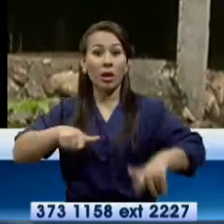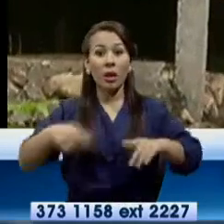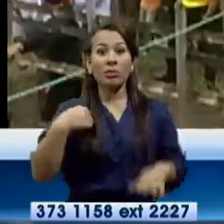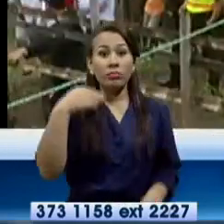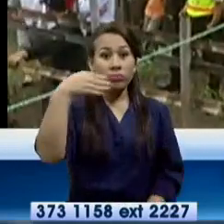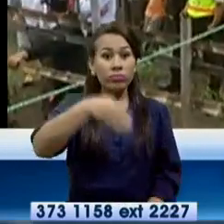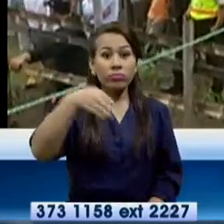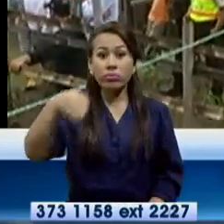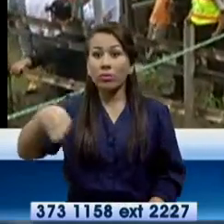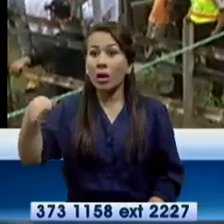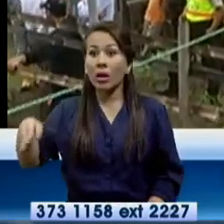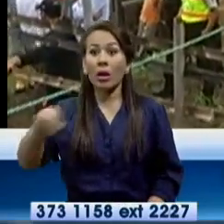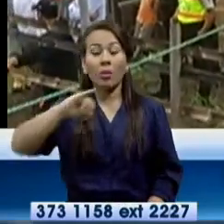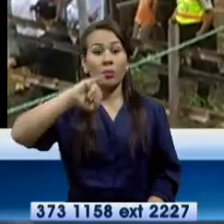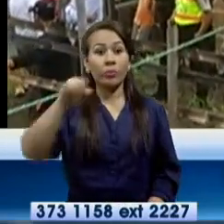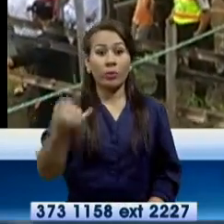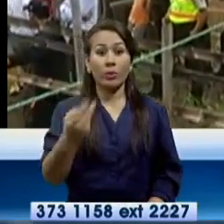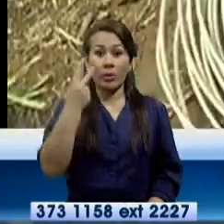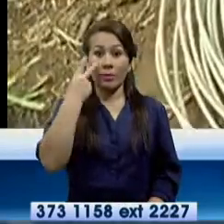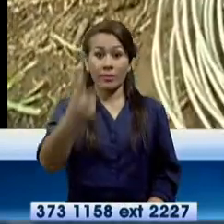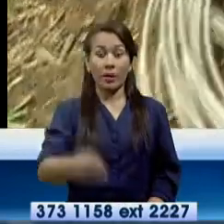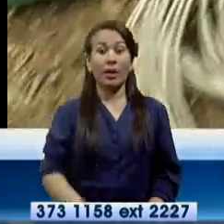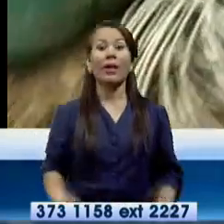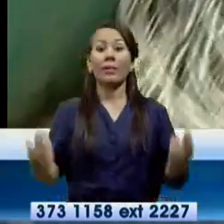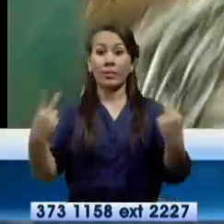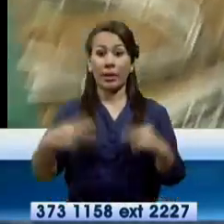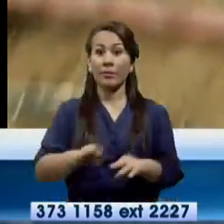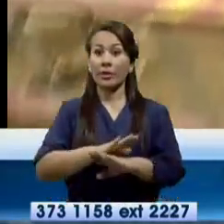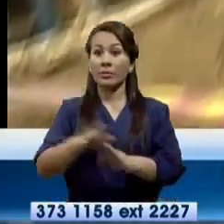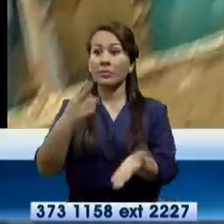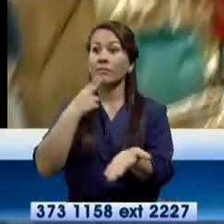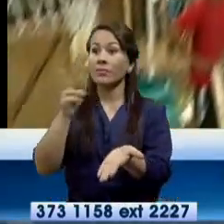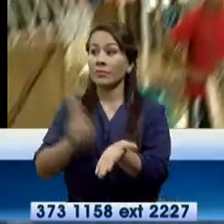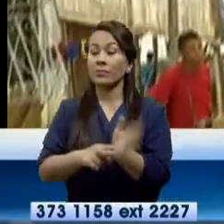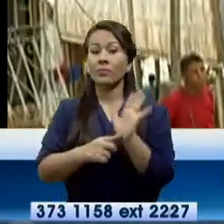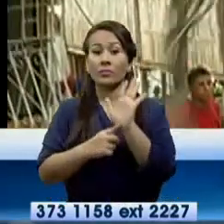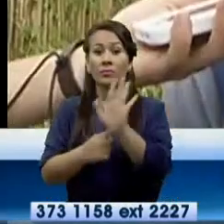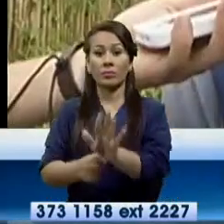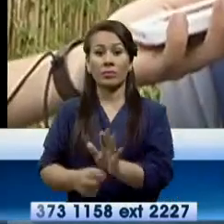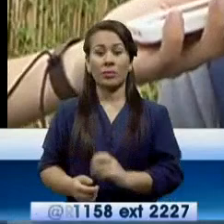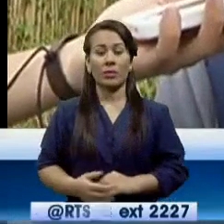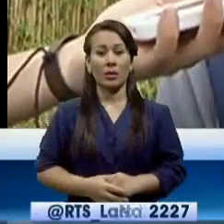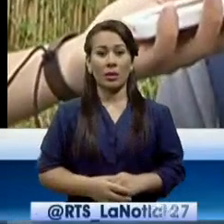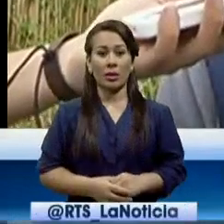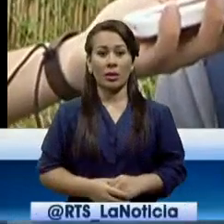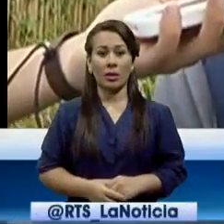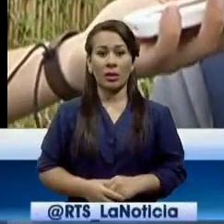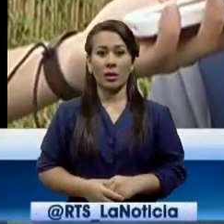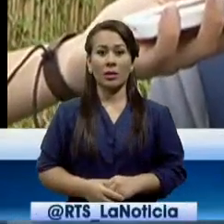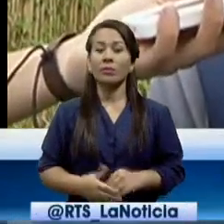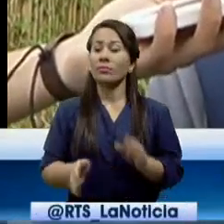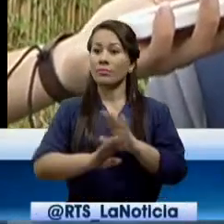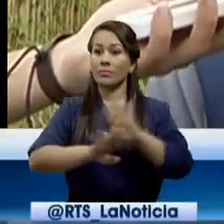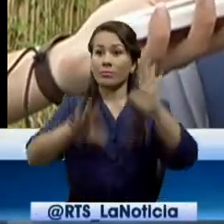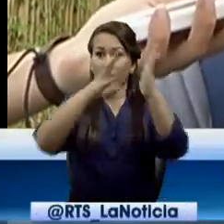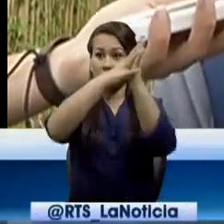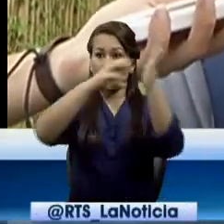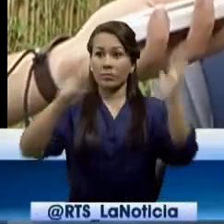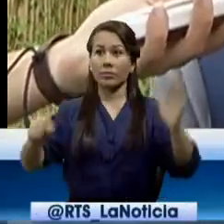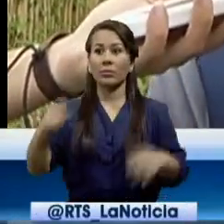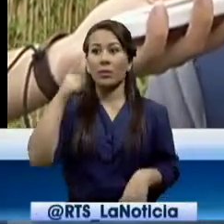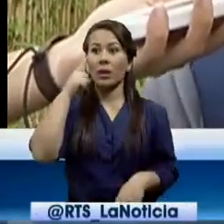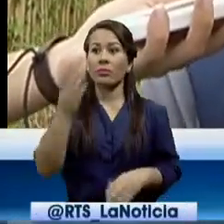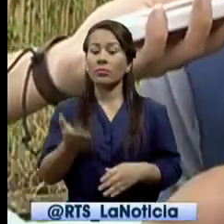jueves. La autoridad confirmó que el sector fue notificado a su debido momento. Ya fueron ellas retiradas de este sector hace